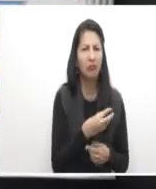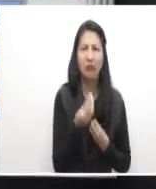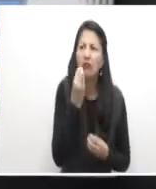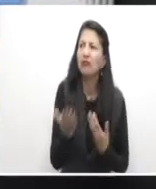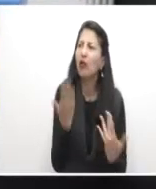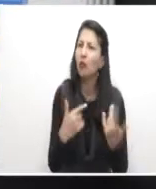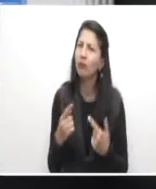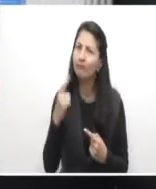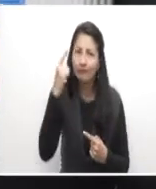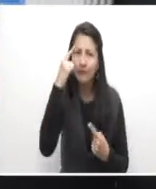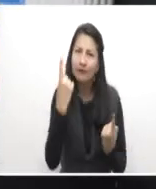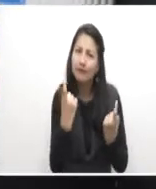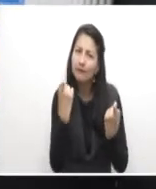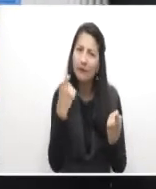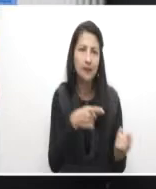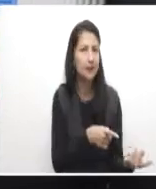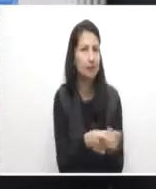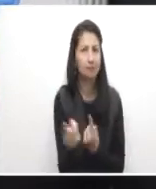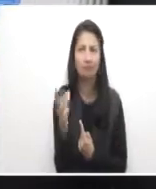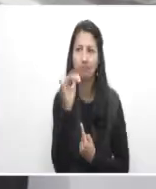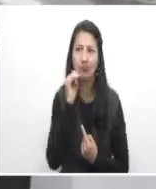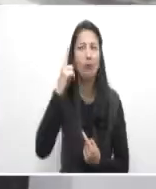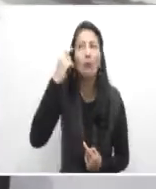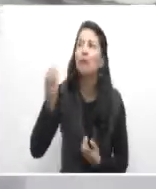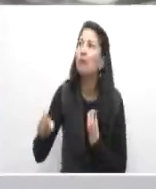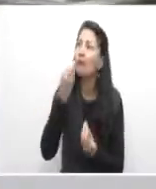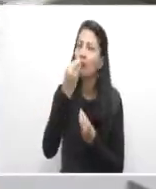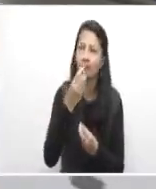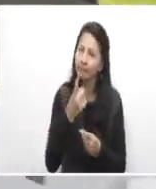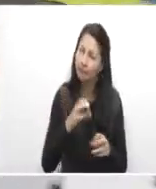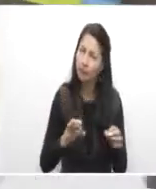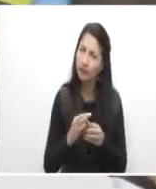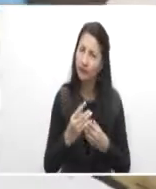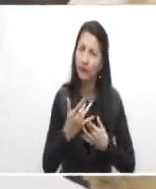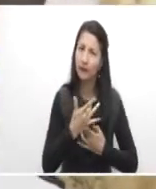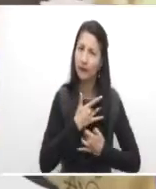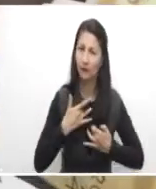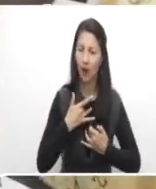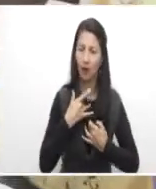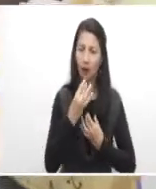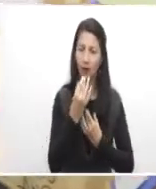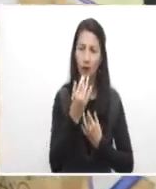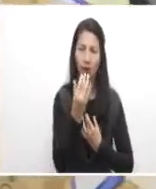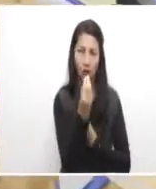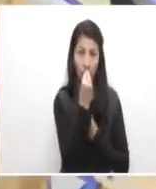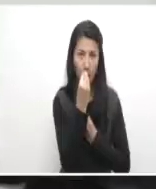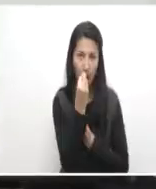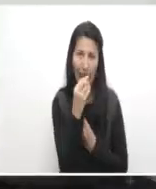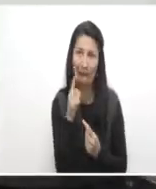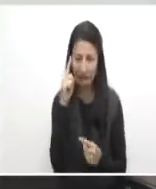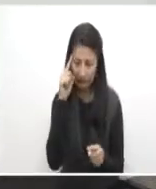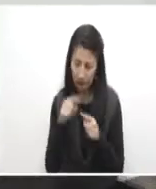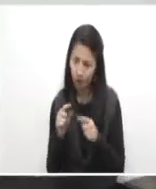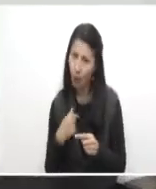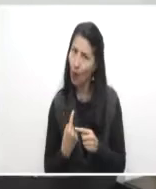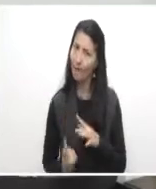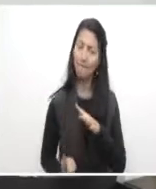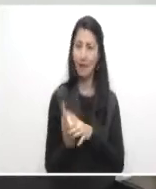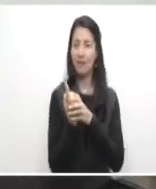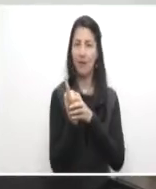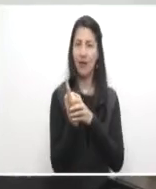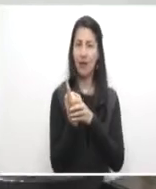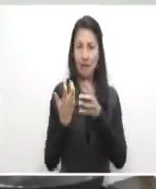muy, no hay muchos lugares así que nos brinden esta oportunidad, por eso fue que nosotros quisimos ser pioneros y